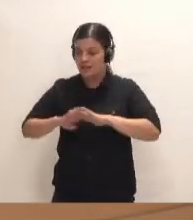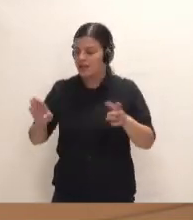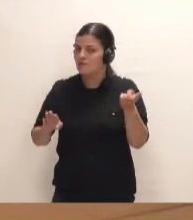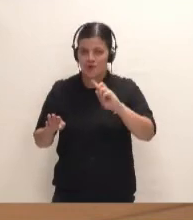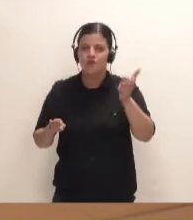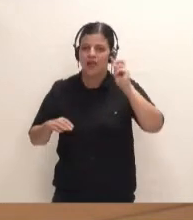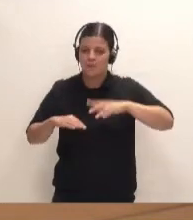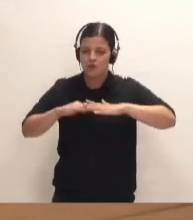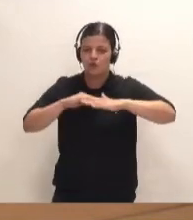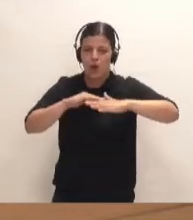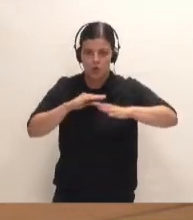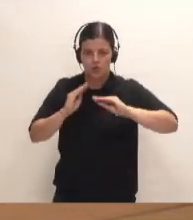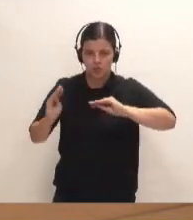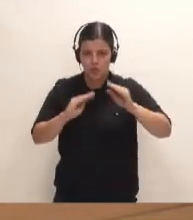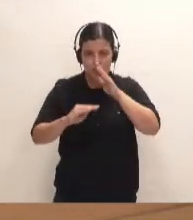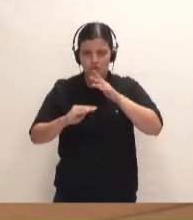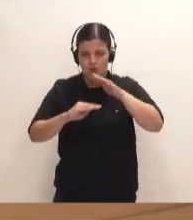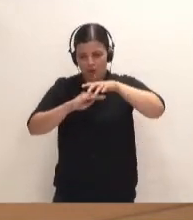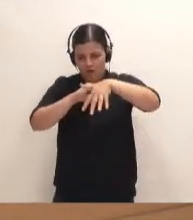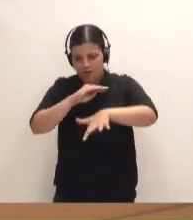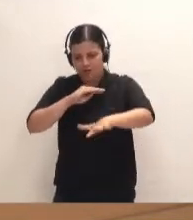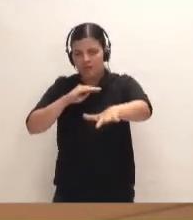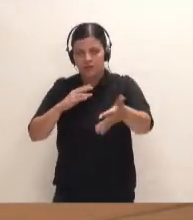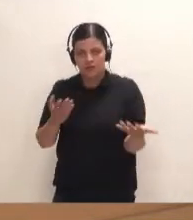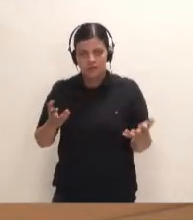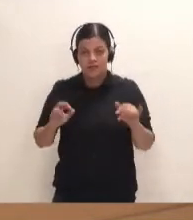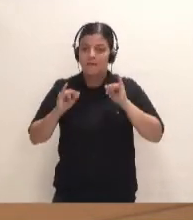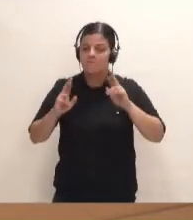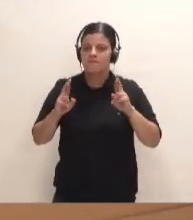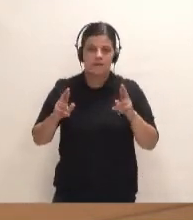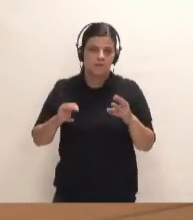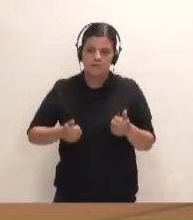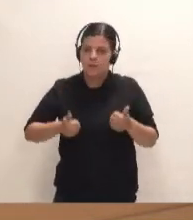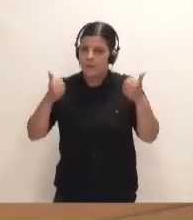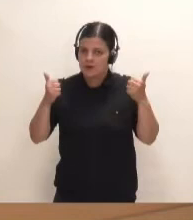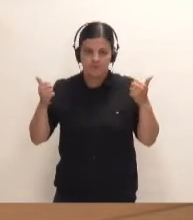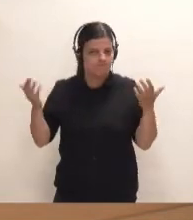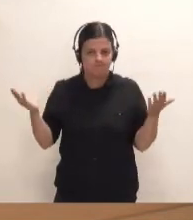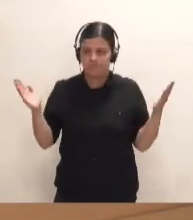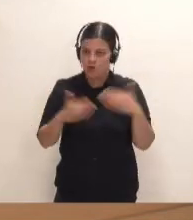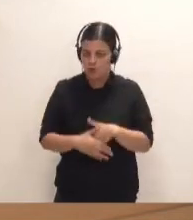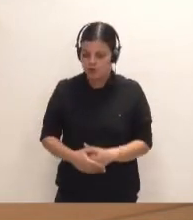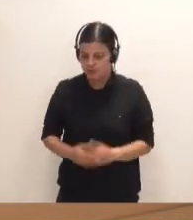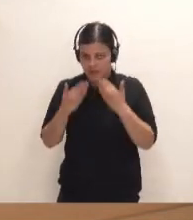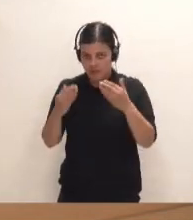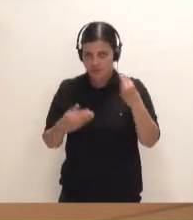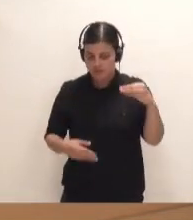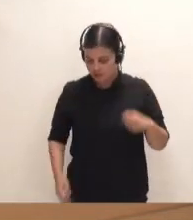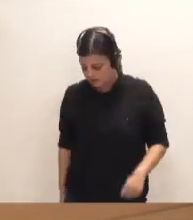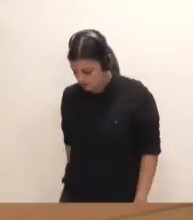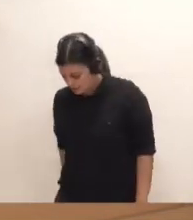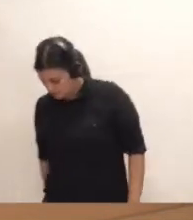pierden su suelo como consecuencia de las coladas volcánicas. Y esperemos que no haya ningún otro tipo de desgracia. Gracias, presidente.